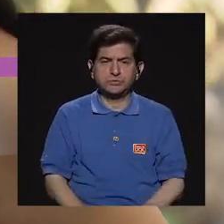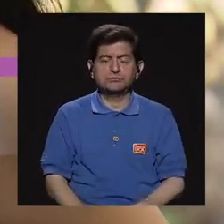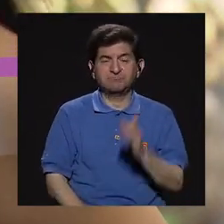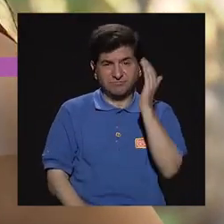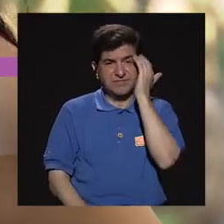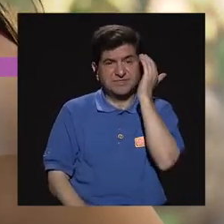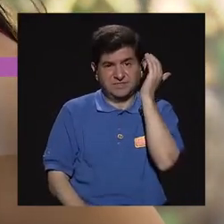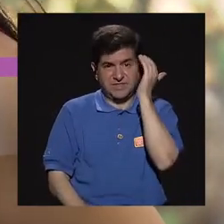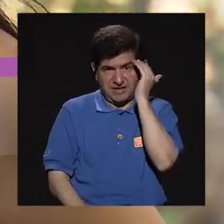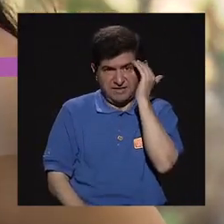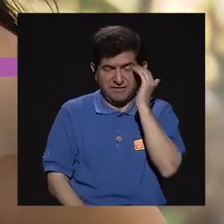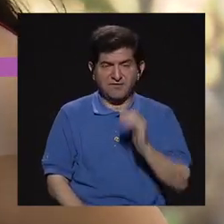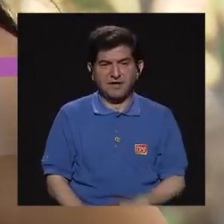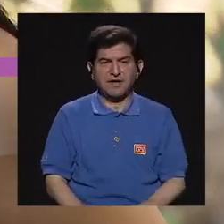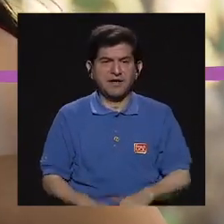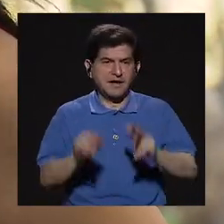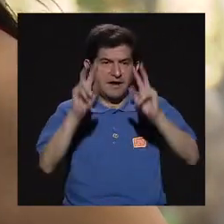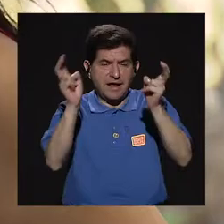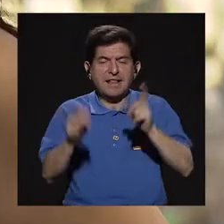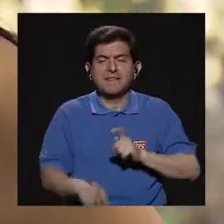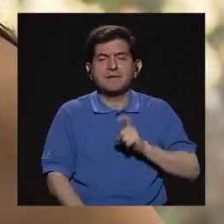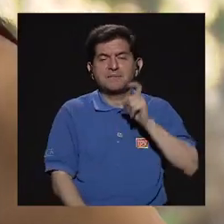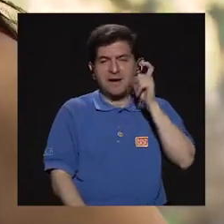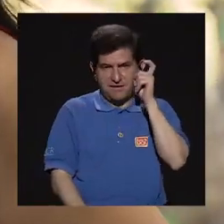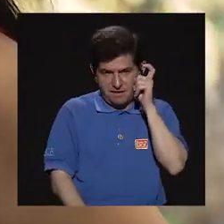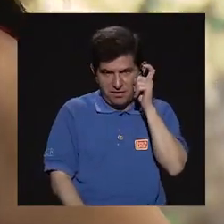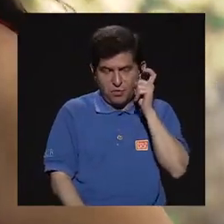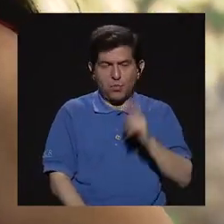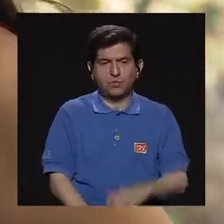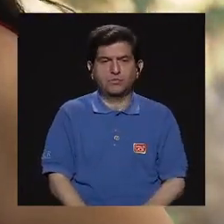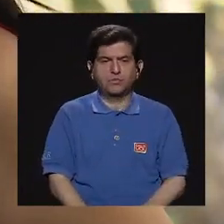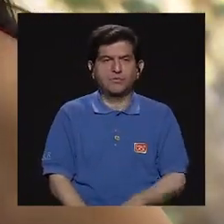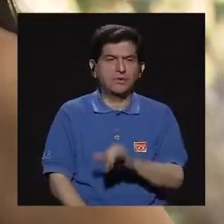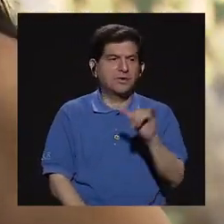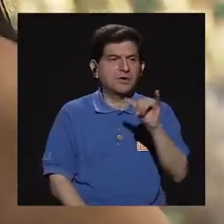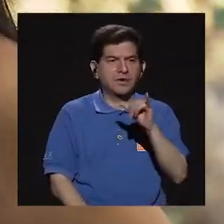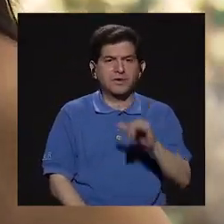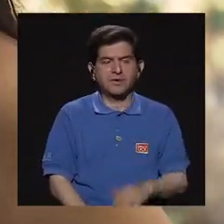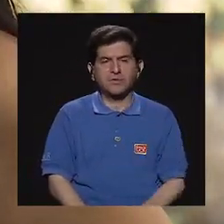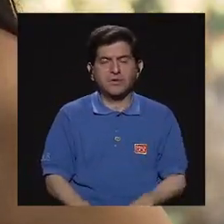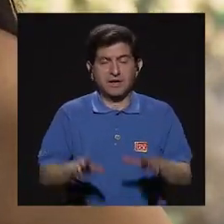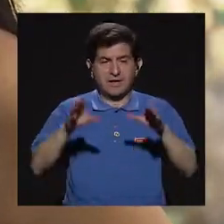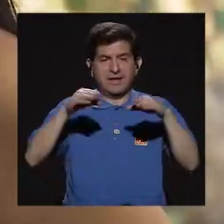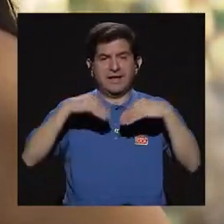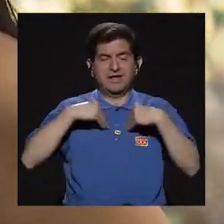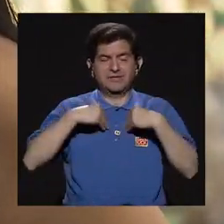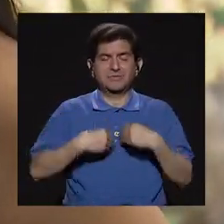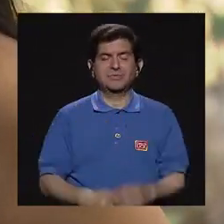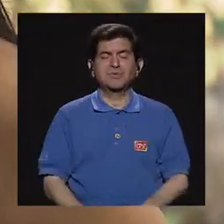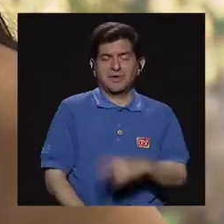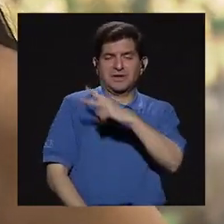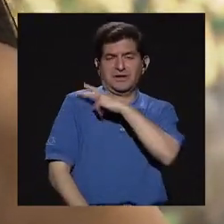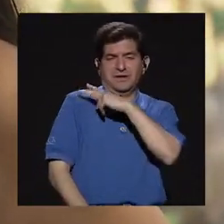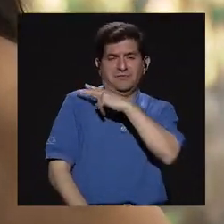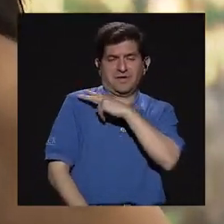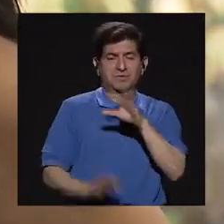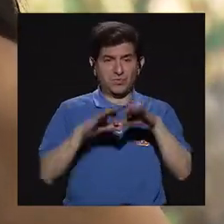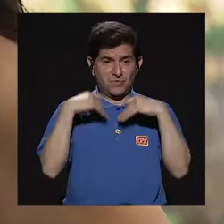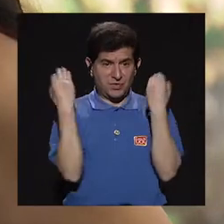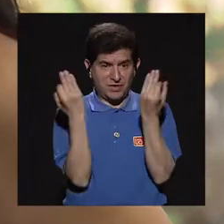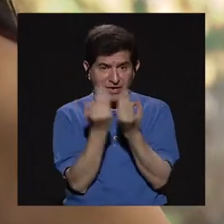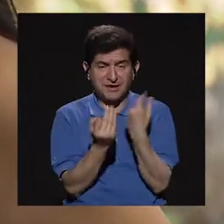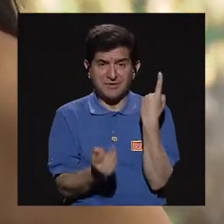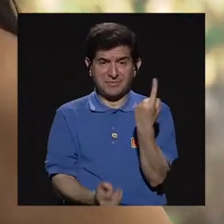Ya sabemos que en el tema de género y, pues, asumir la responsabilidad de jefear familias